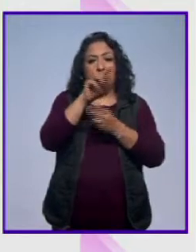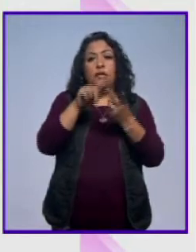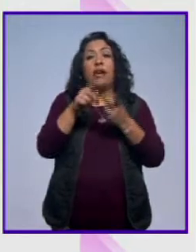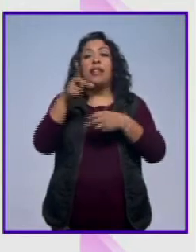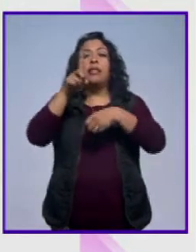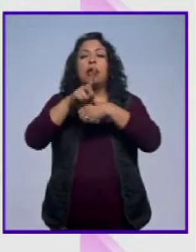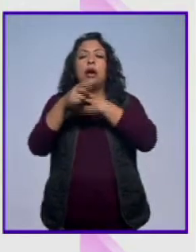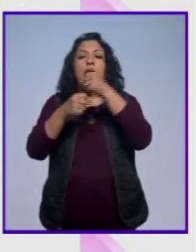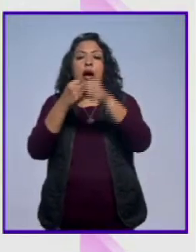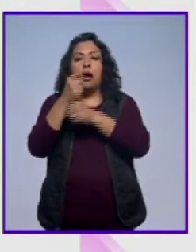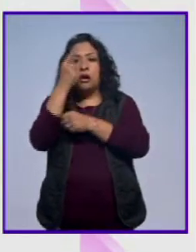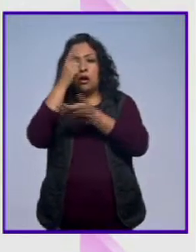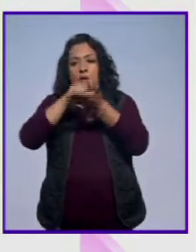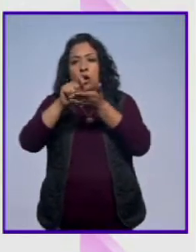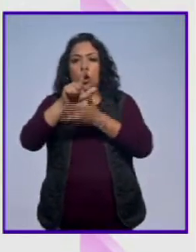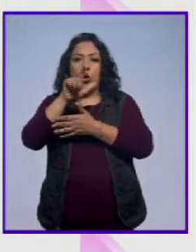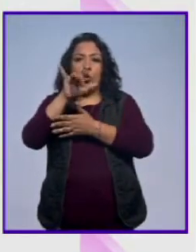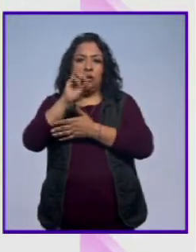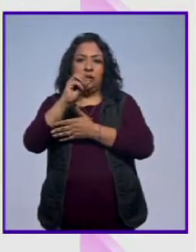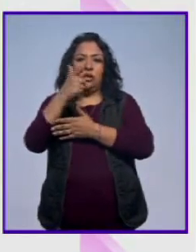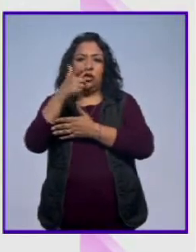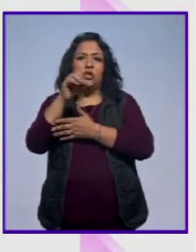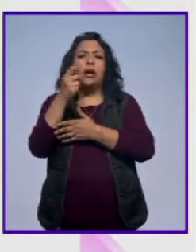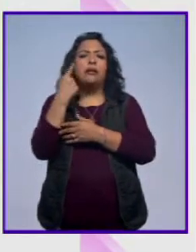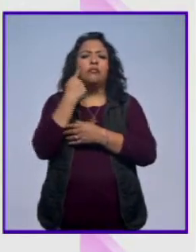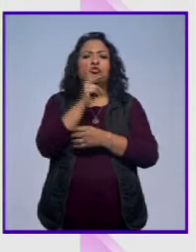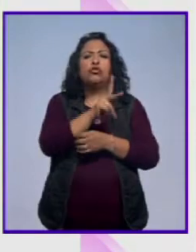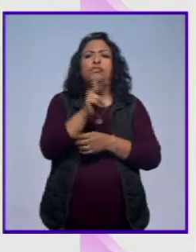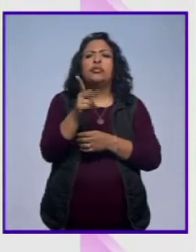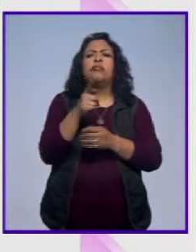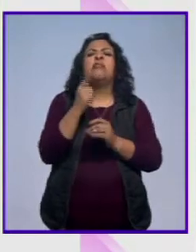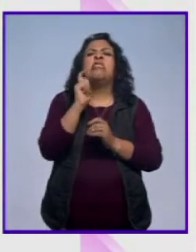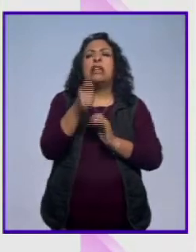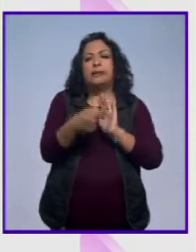González de Alba y vamos a descubrir qué tienen en común.